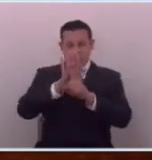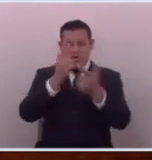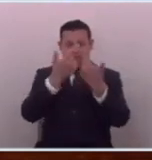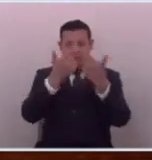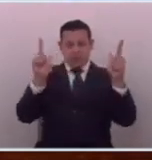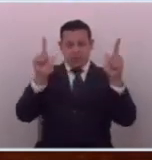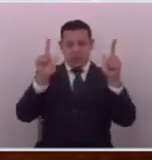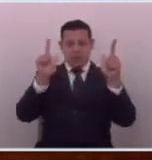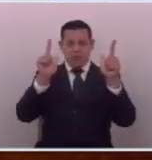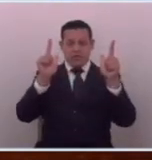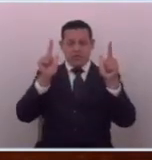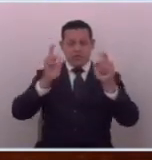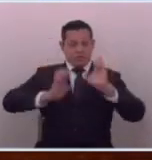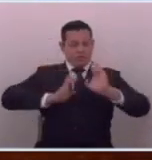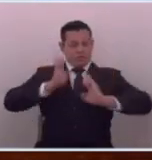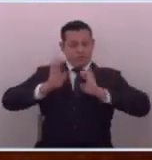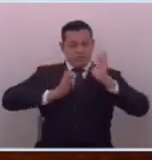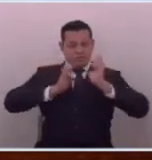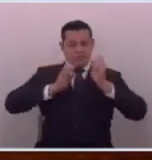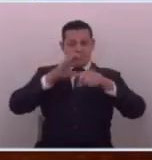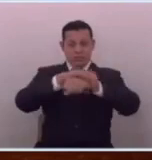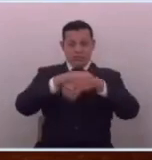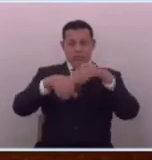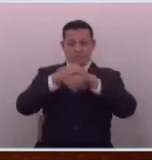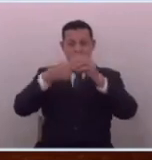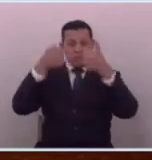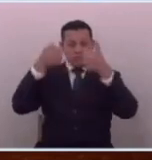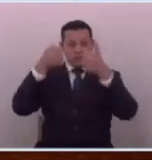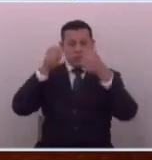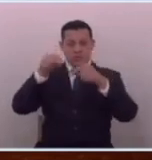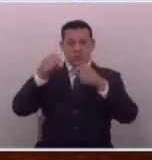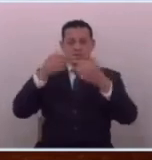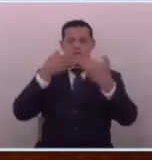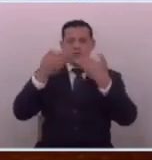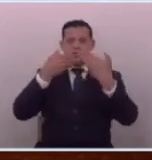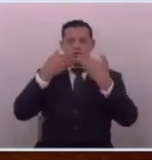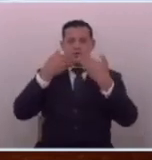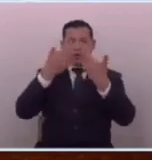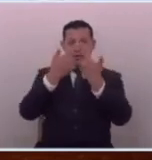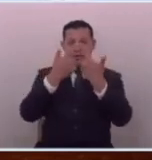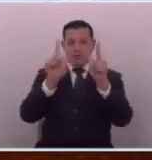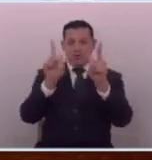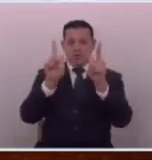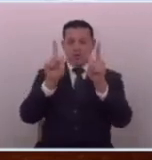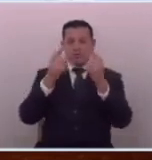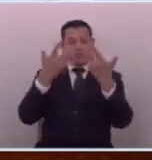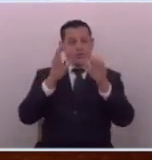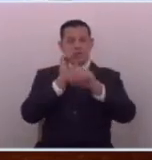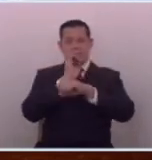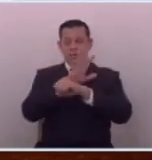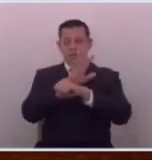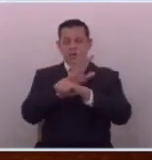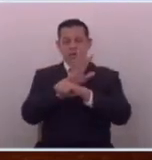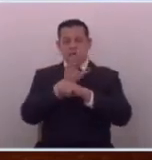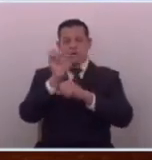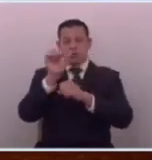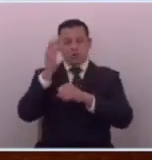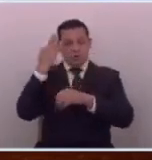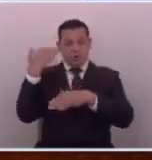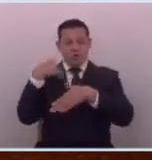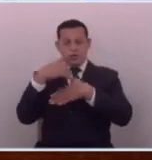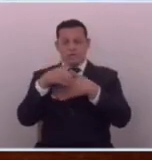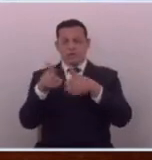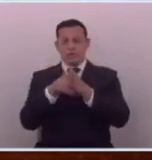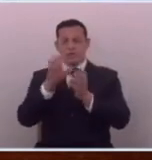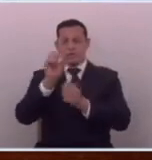expresión vaya presa vamos a hacer una aclaración la libertad y lo mencionaba también Sueci la